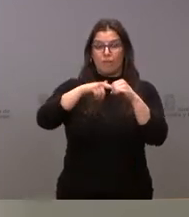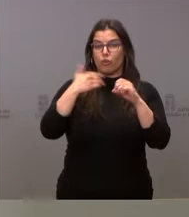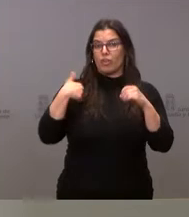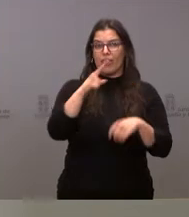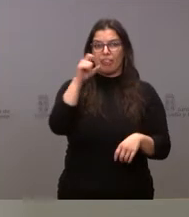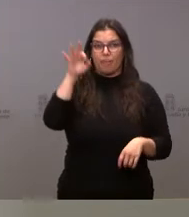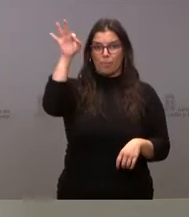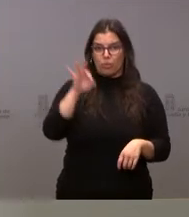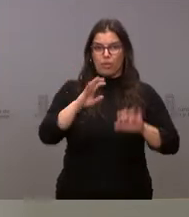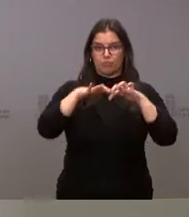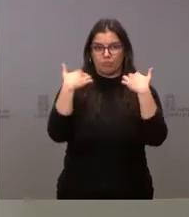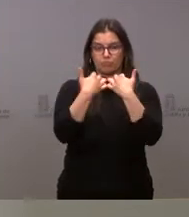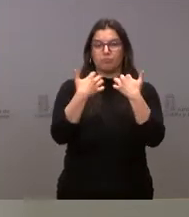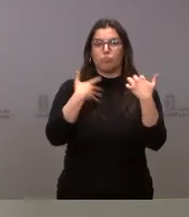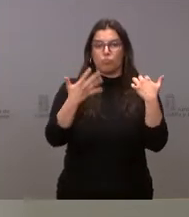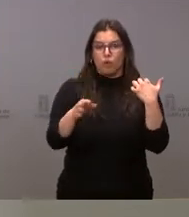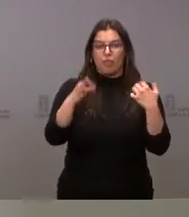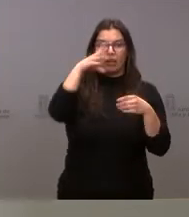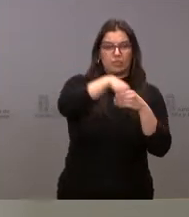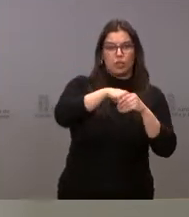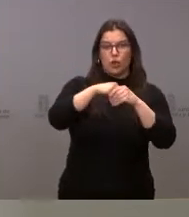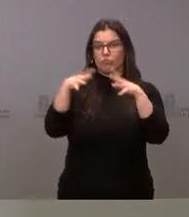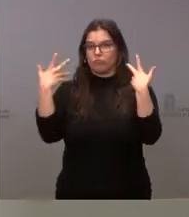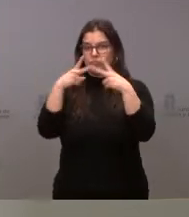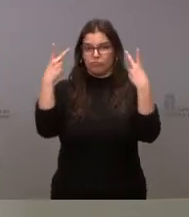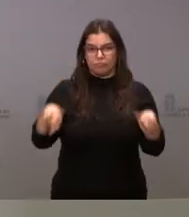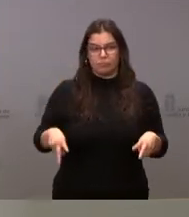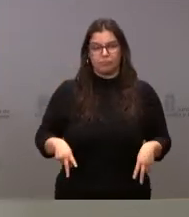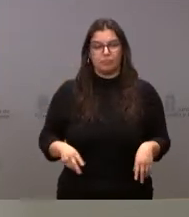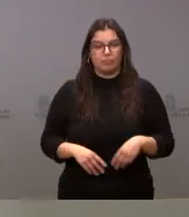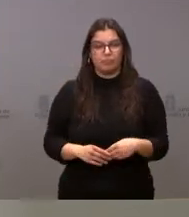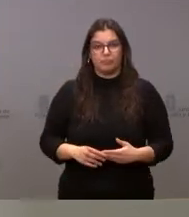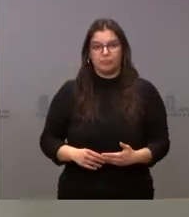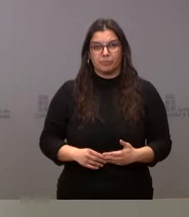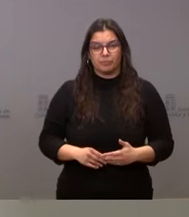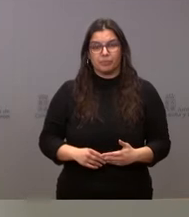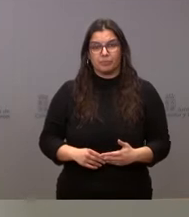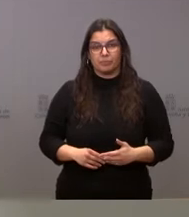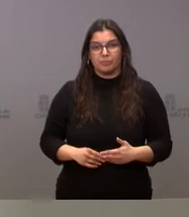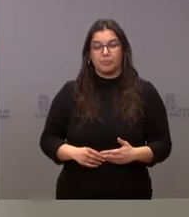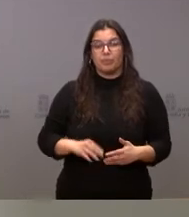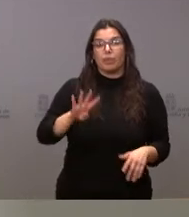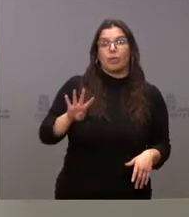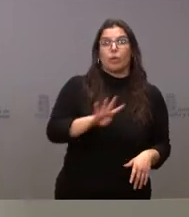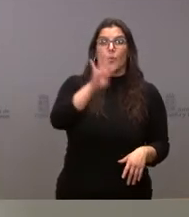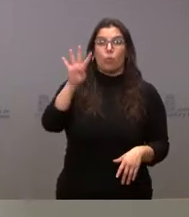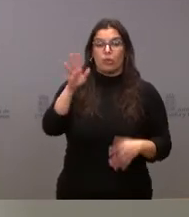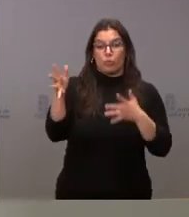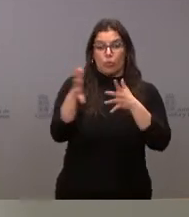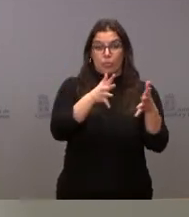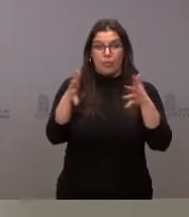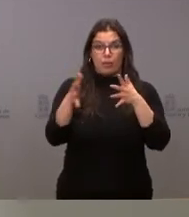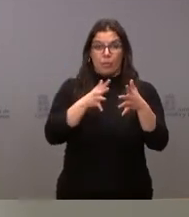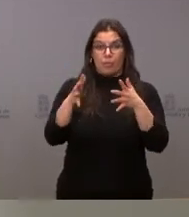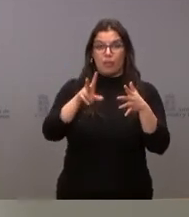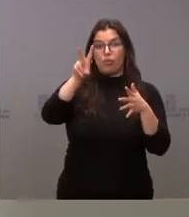% tanto en interiores como en exteriores y es aplicable desde el 4 de marzo hasta